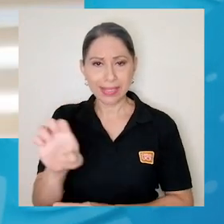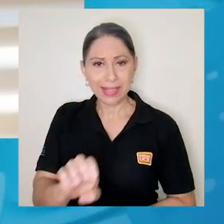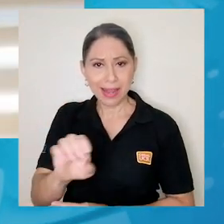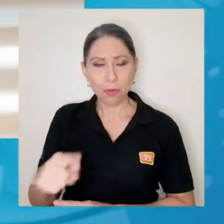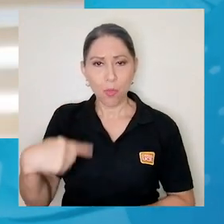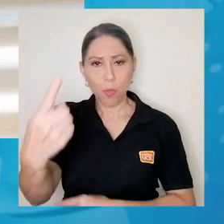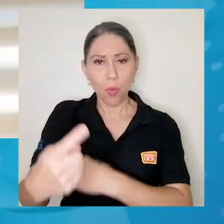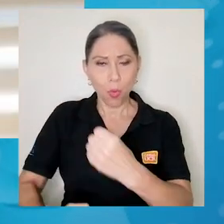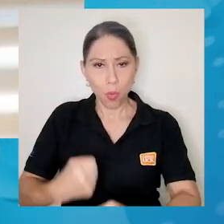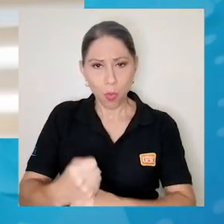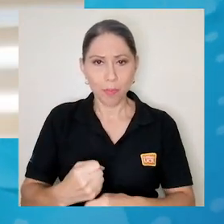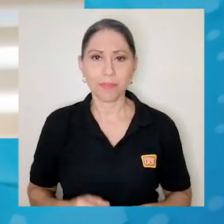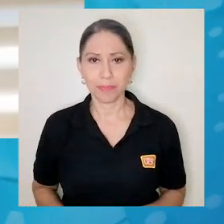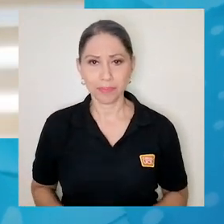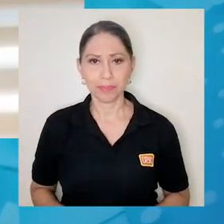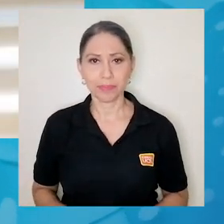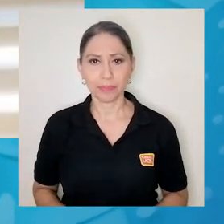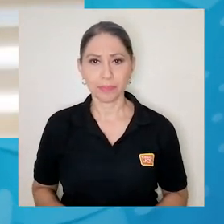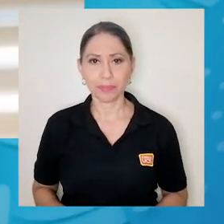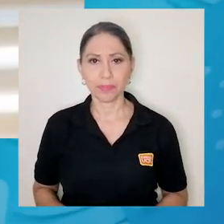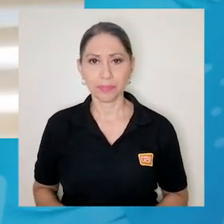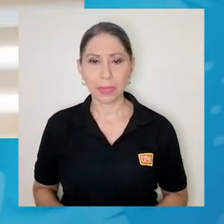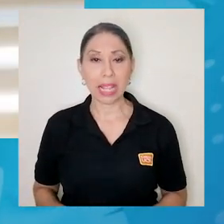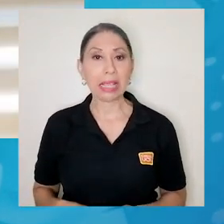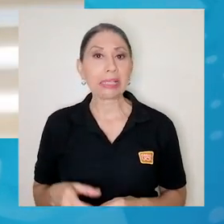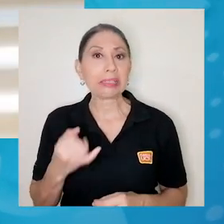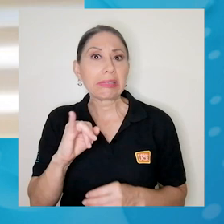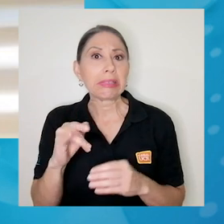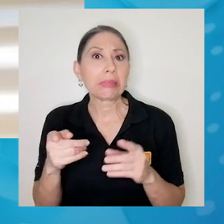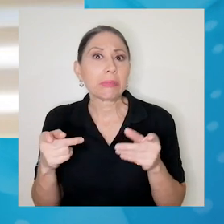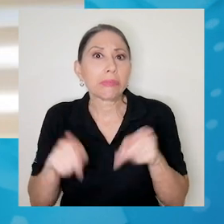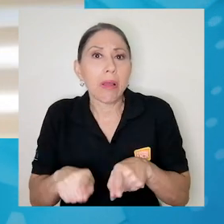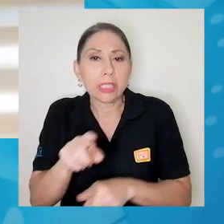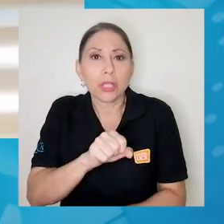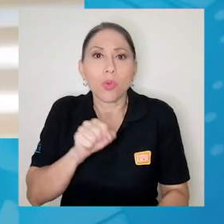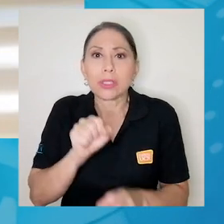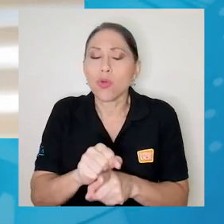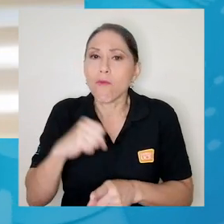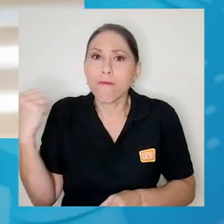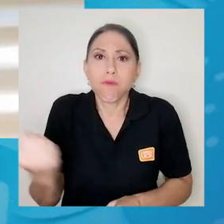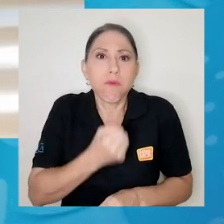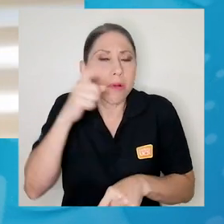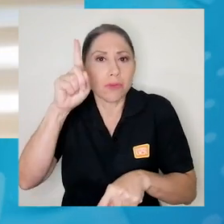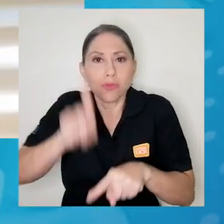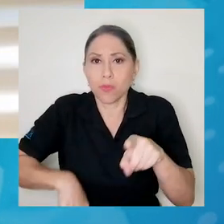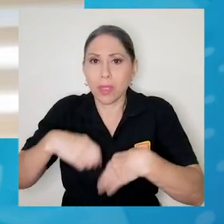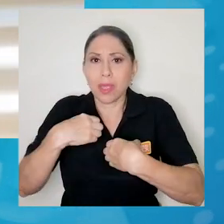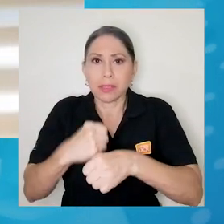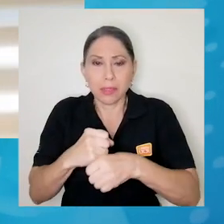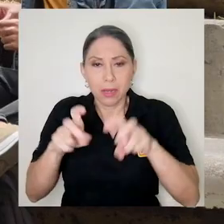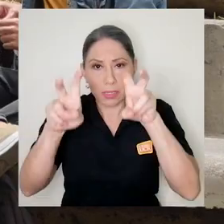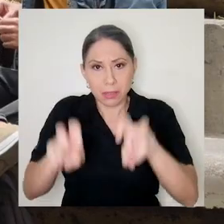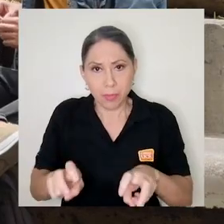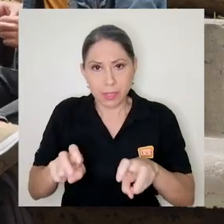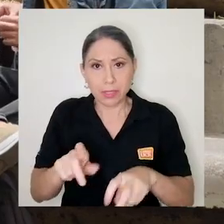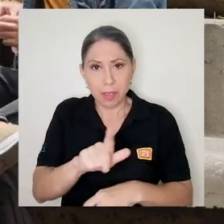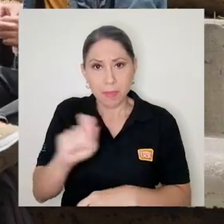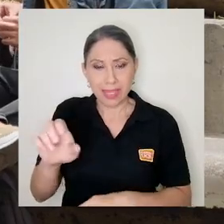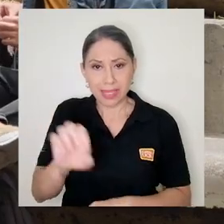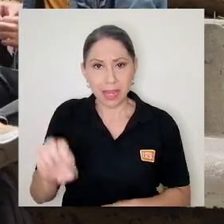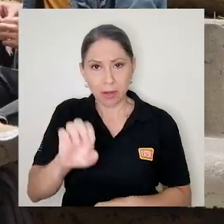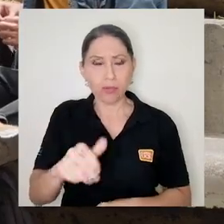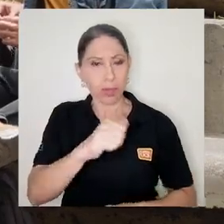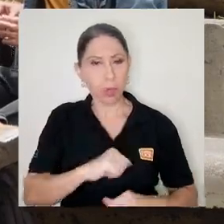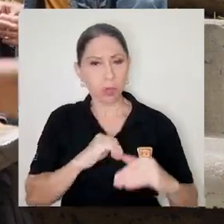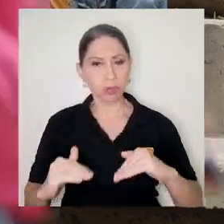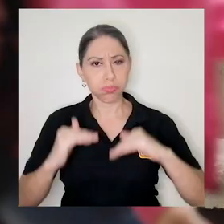enero del año próximo. En caso extremo, si tampoco fuera posible en el mes de enero, la rectoría de